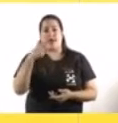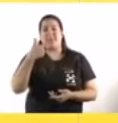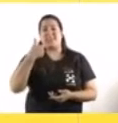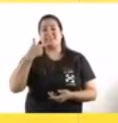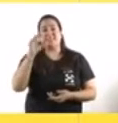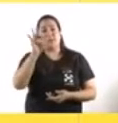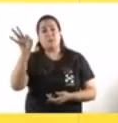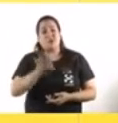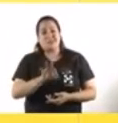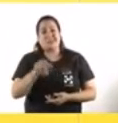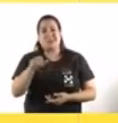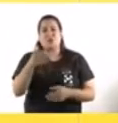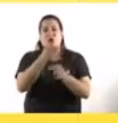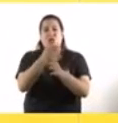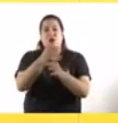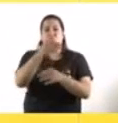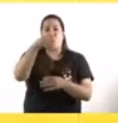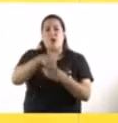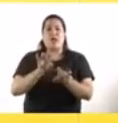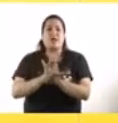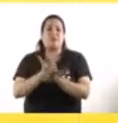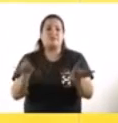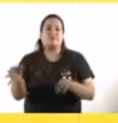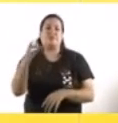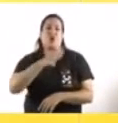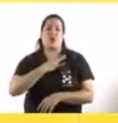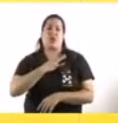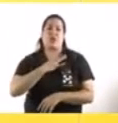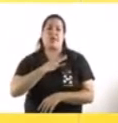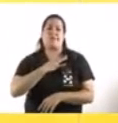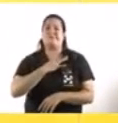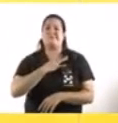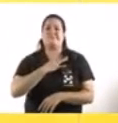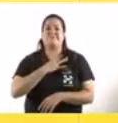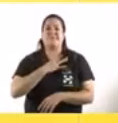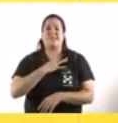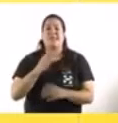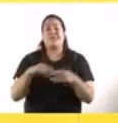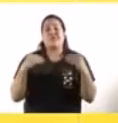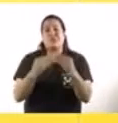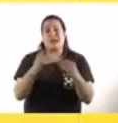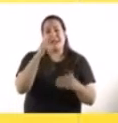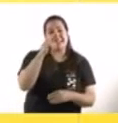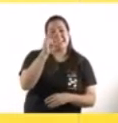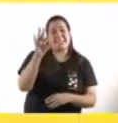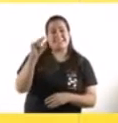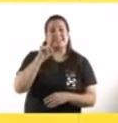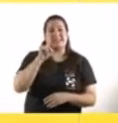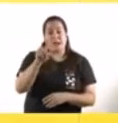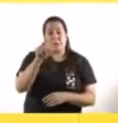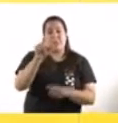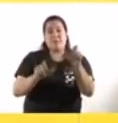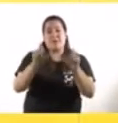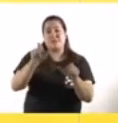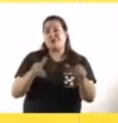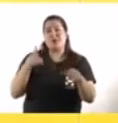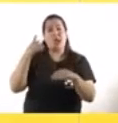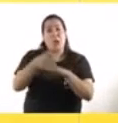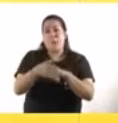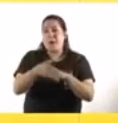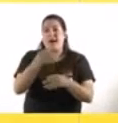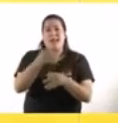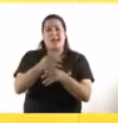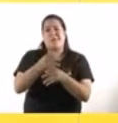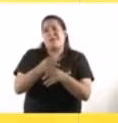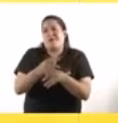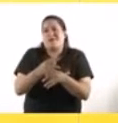de las personas tuvieron contagio en un marco de 700.000 personas que se trasladan todos los días en torno a las escuelas, el 1%